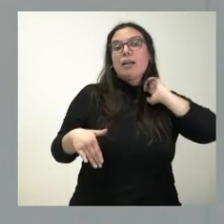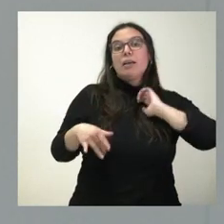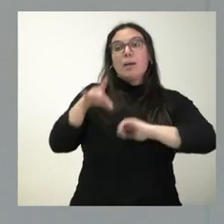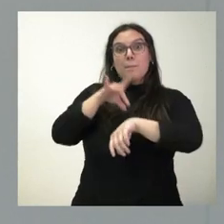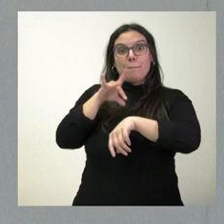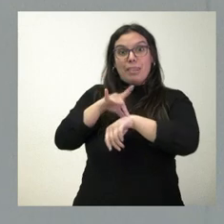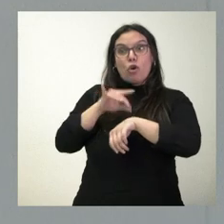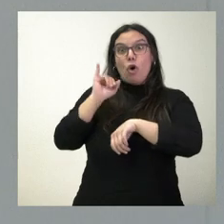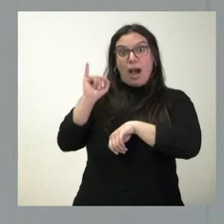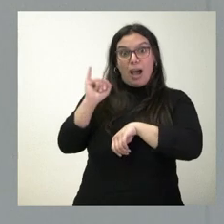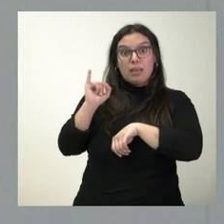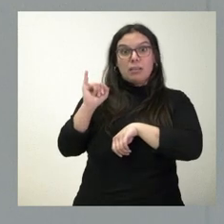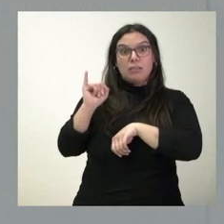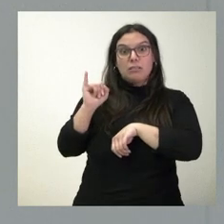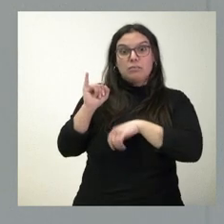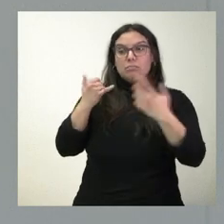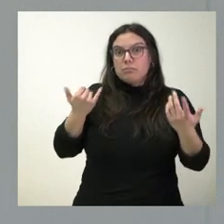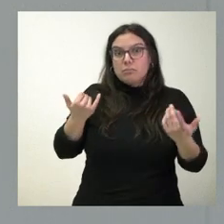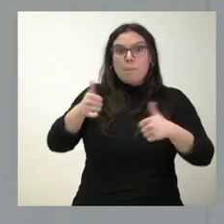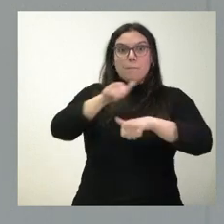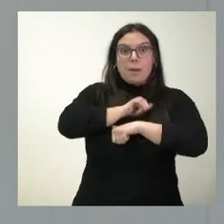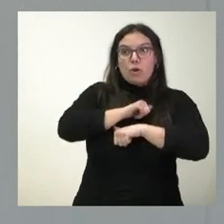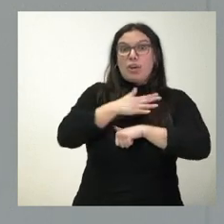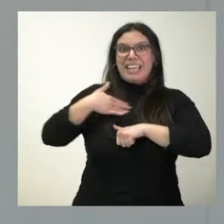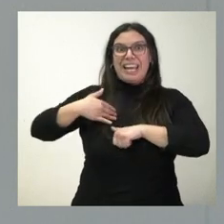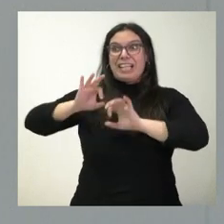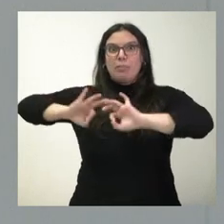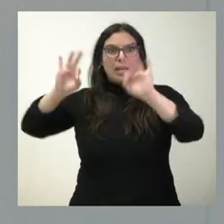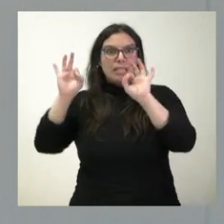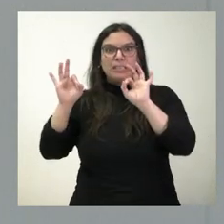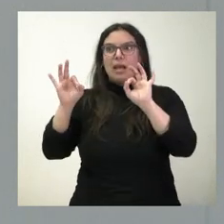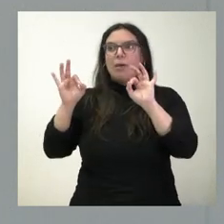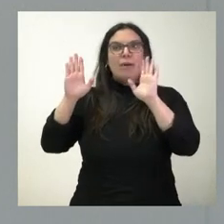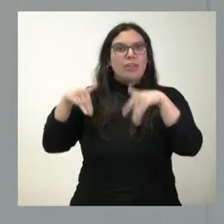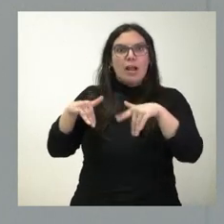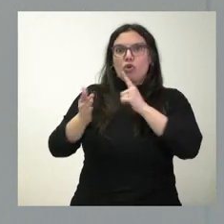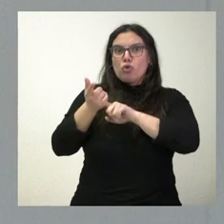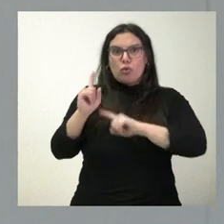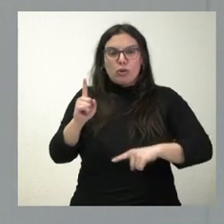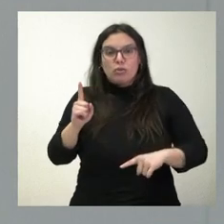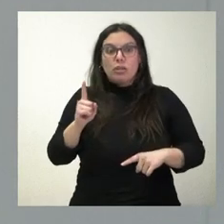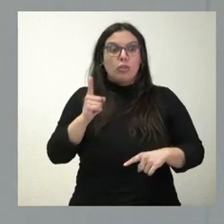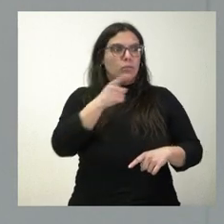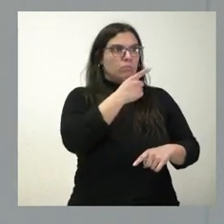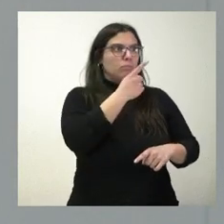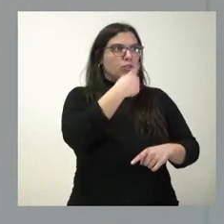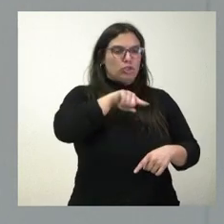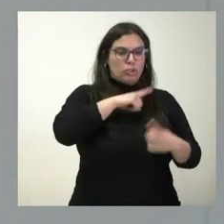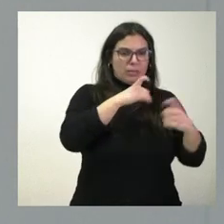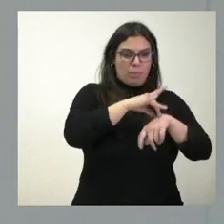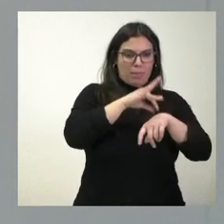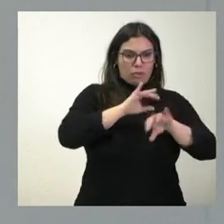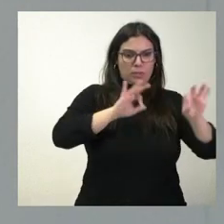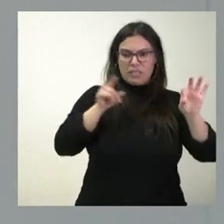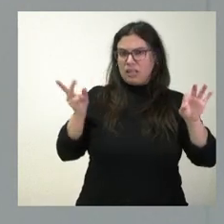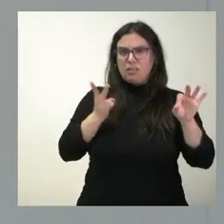en paro, médicos que les gustaría tener el título de especialista y necesidad por parte de la Administración de disponer de médicos especialistas, el Gobierno no